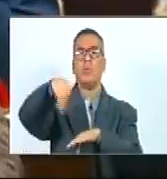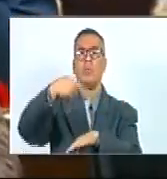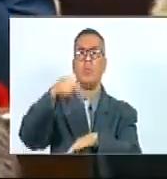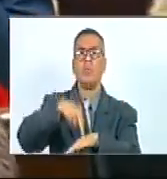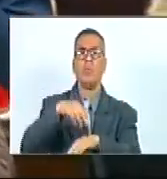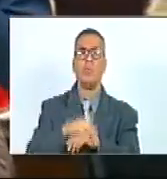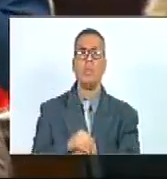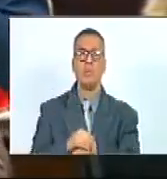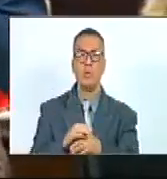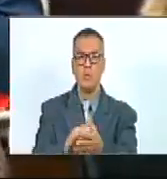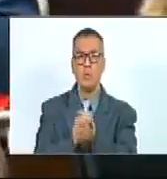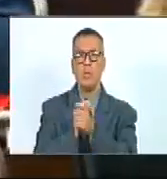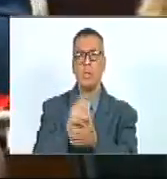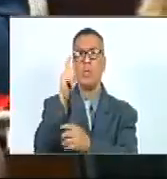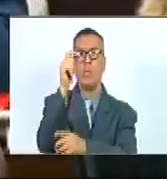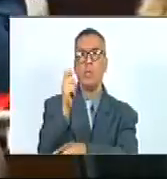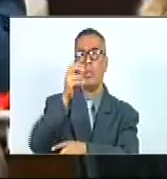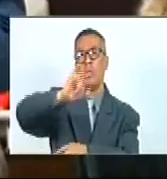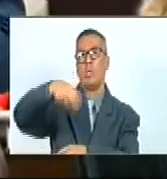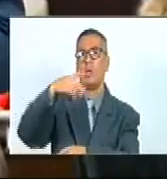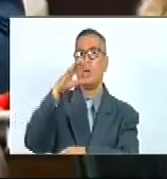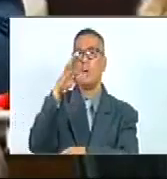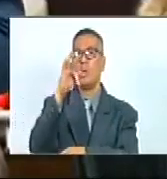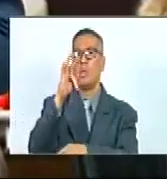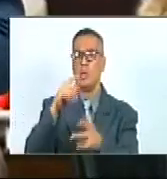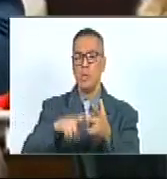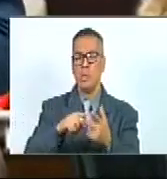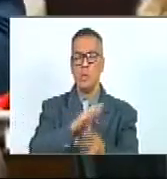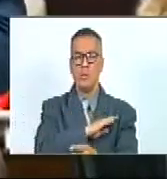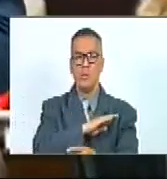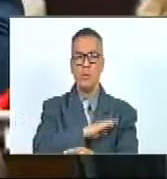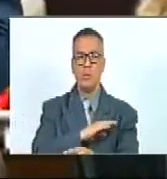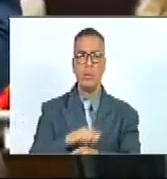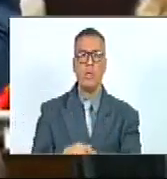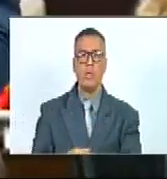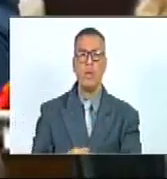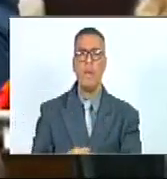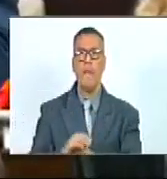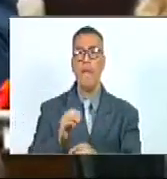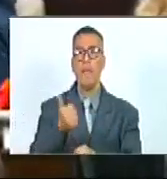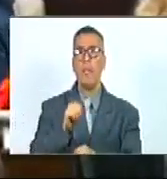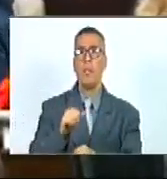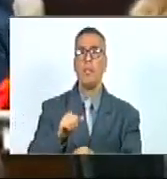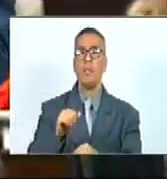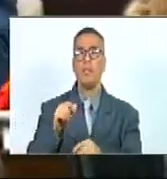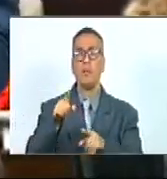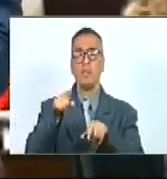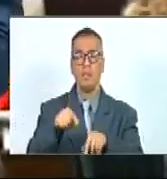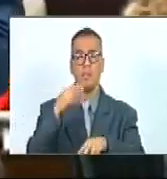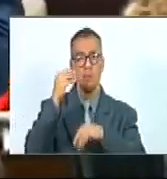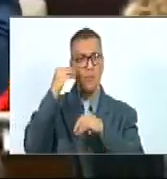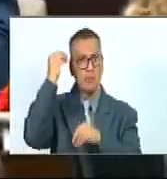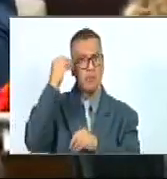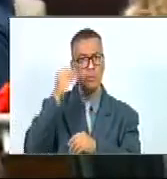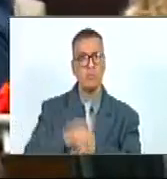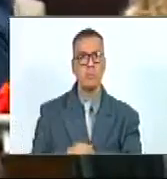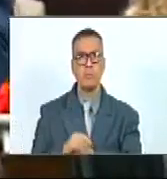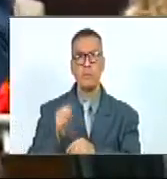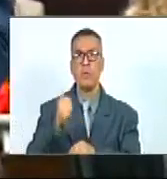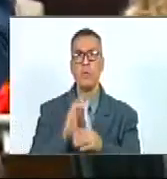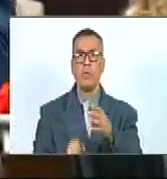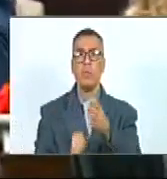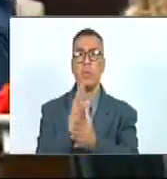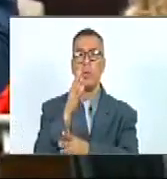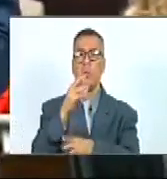el colega diputado Jesús Faría y mi persona el 16 como estaba previsto 16 de